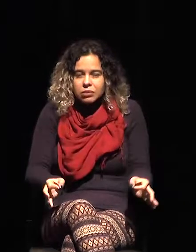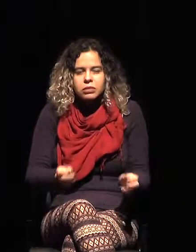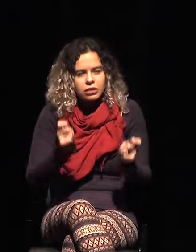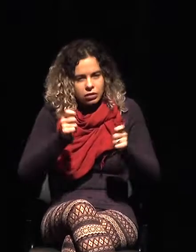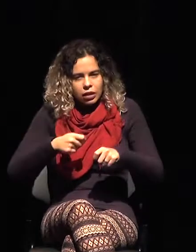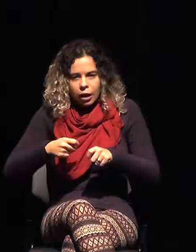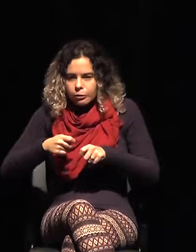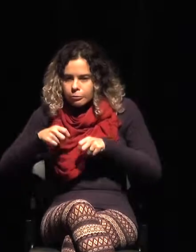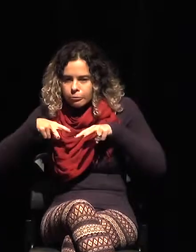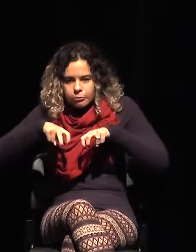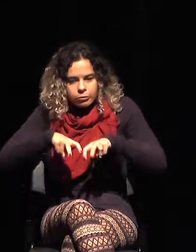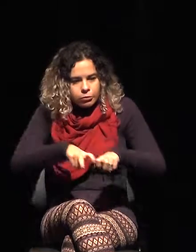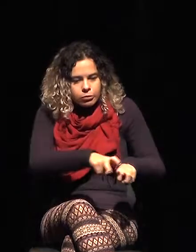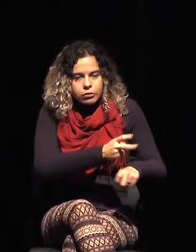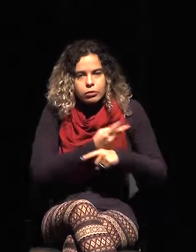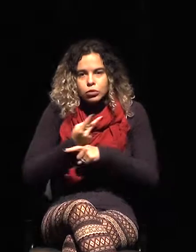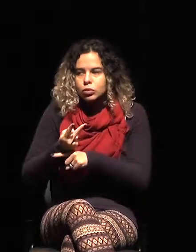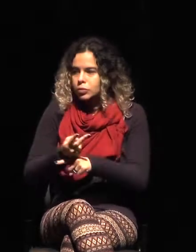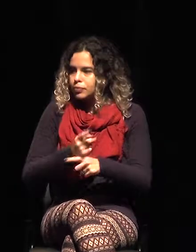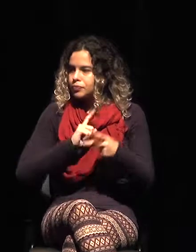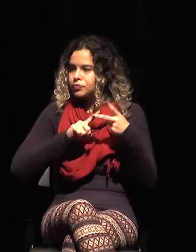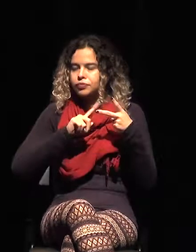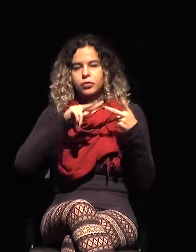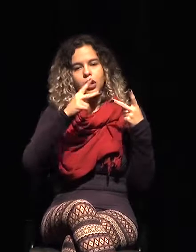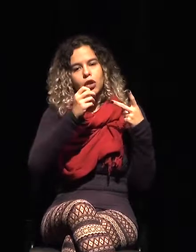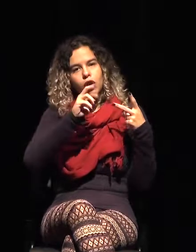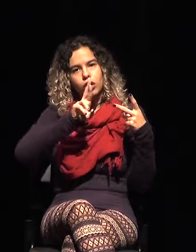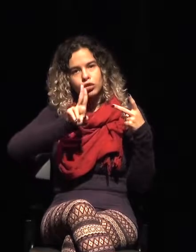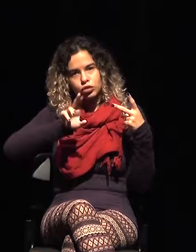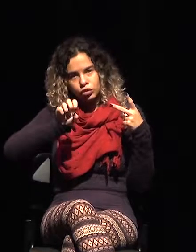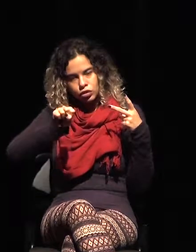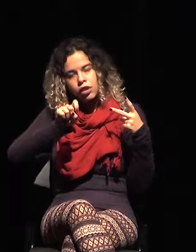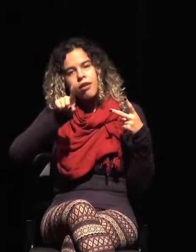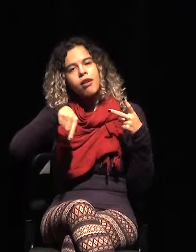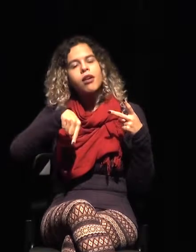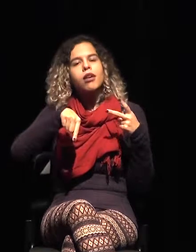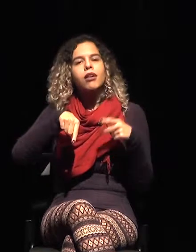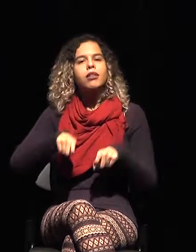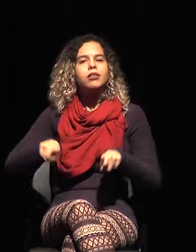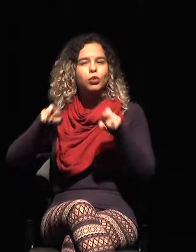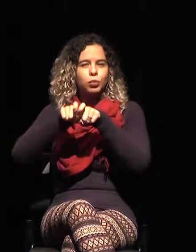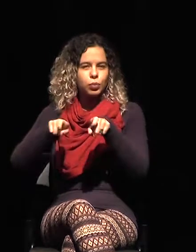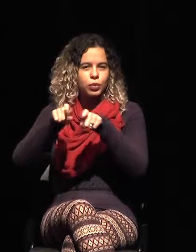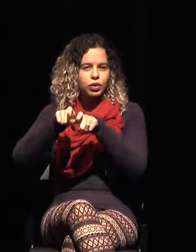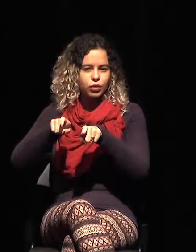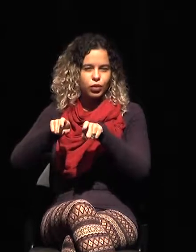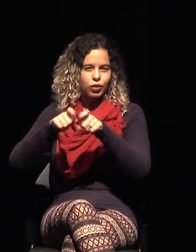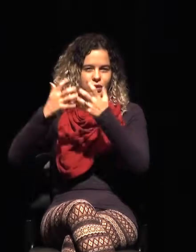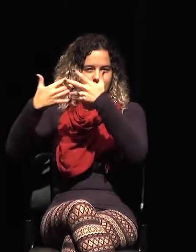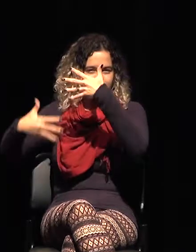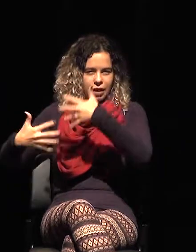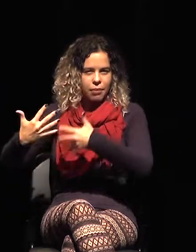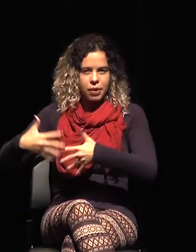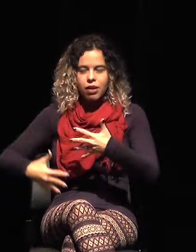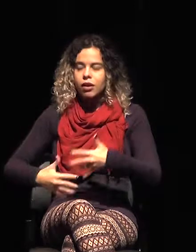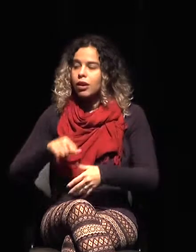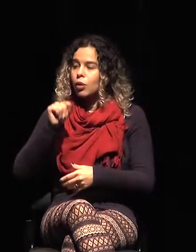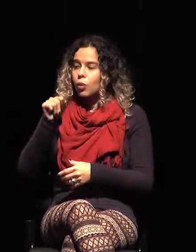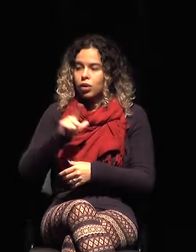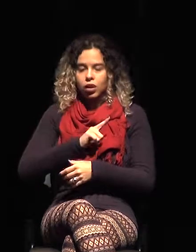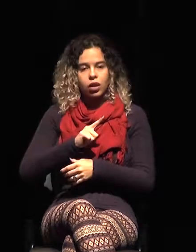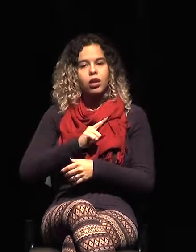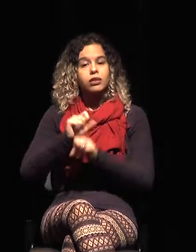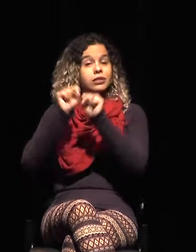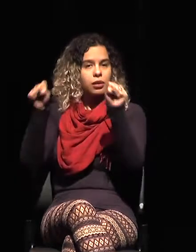inteligencia artificial en relación con esas matrículas, camiones que transportan mercancías lícitas, pueden ser